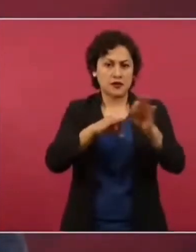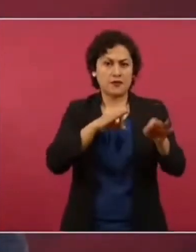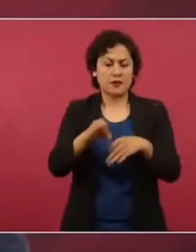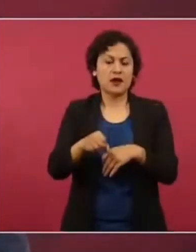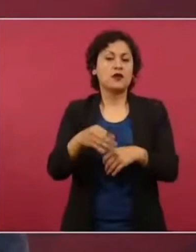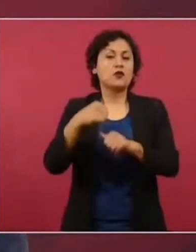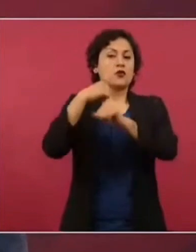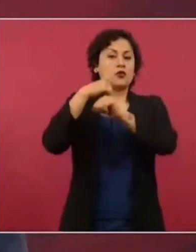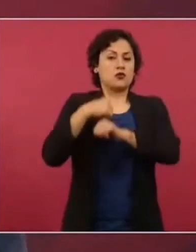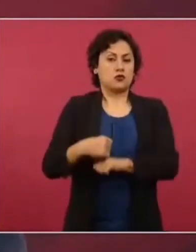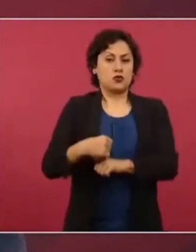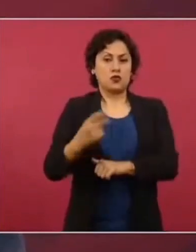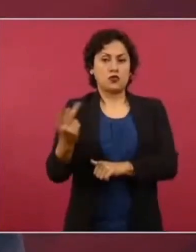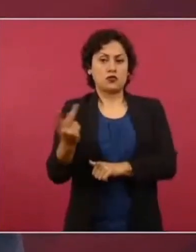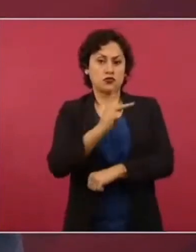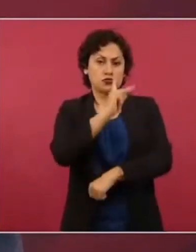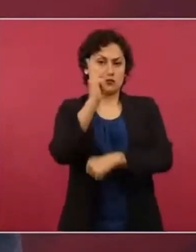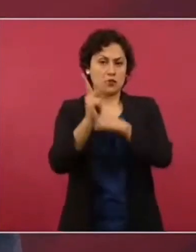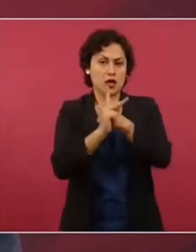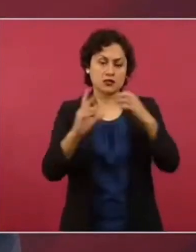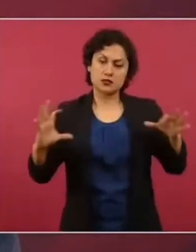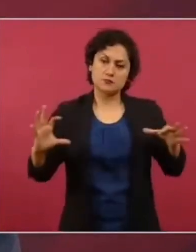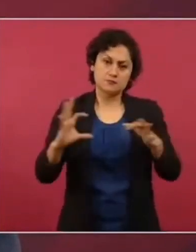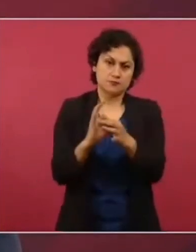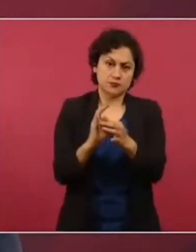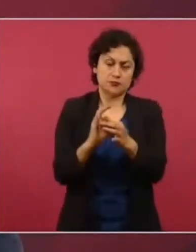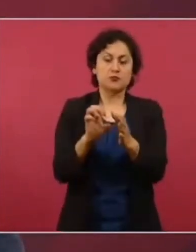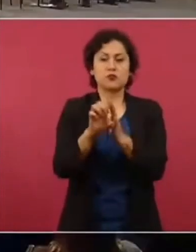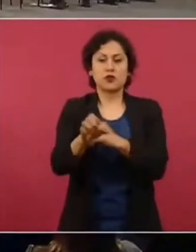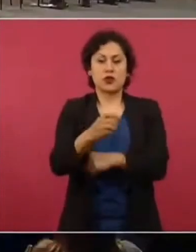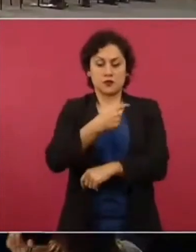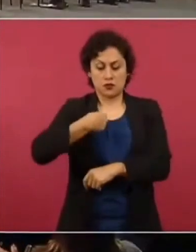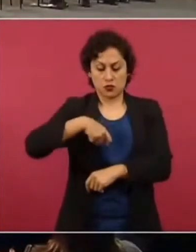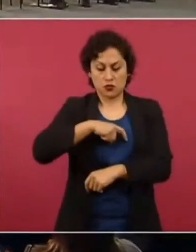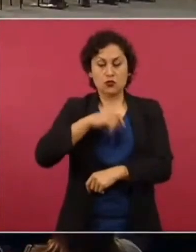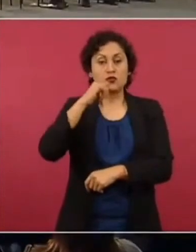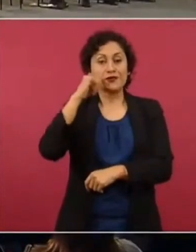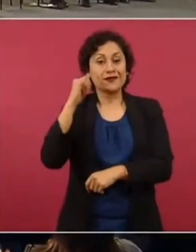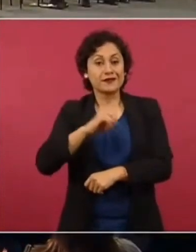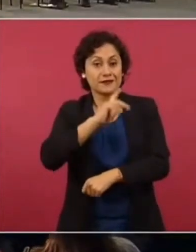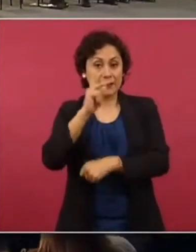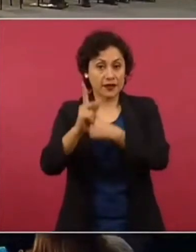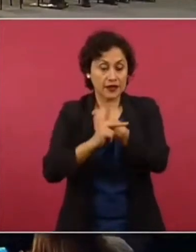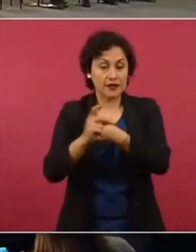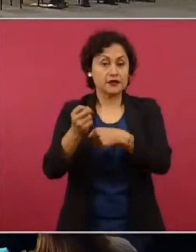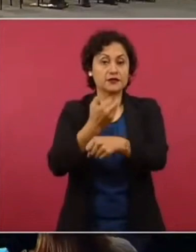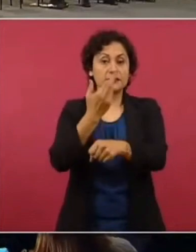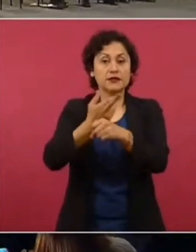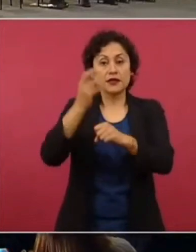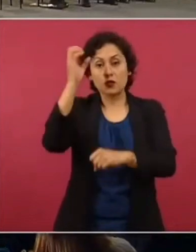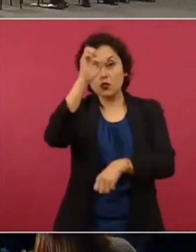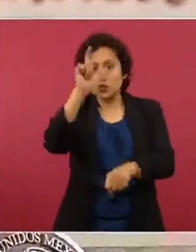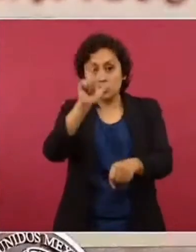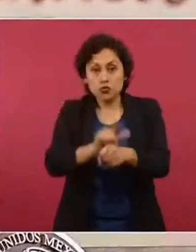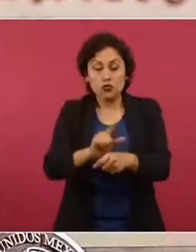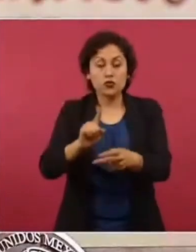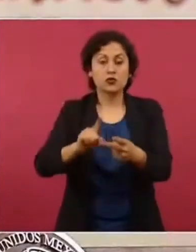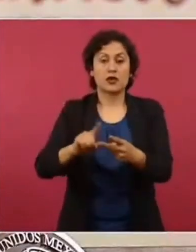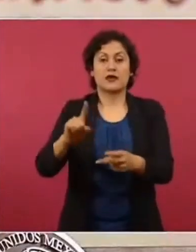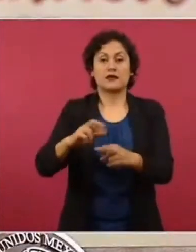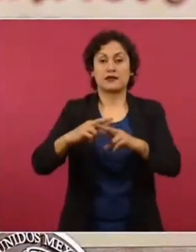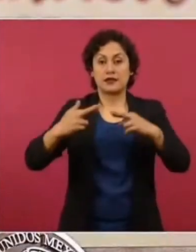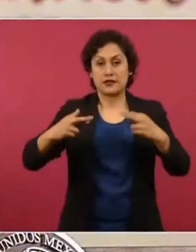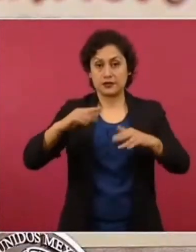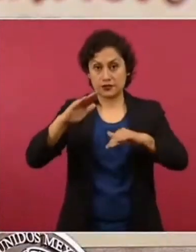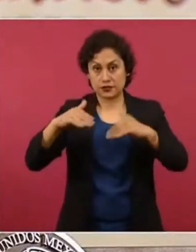autoridades. Quisiera mencionar, por el lado de Italia, al Ministerio de Cultura y al Ministerio de Relaciones Exteriores y, por el lado de México,